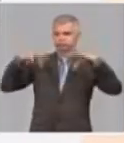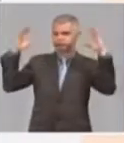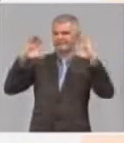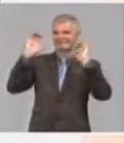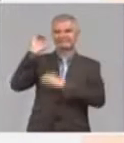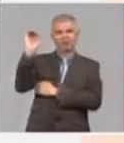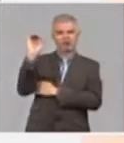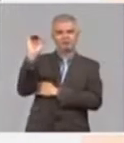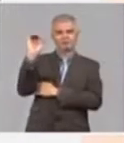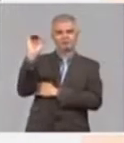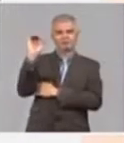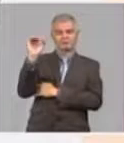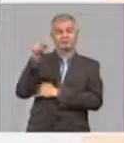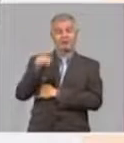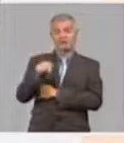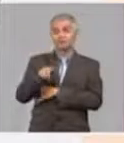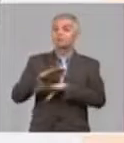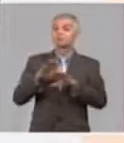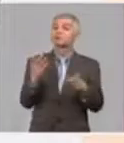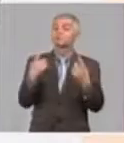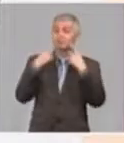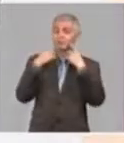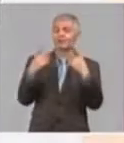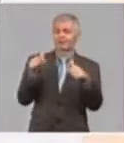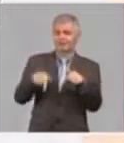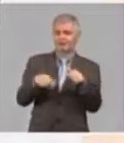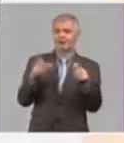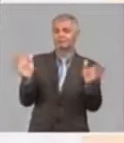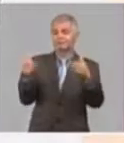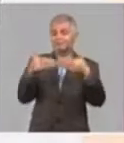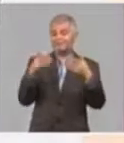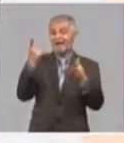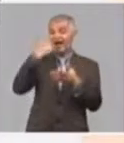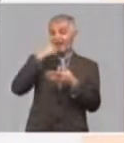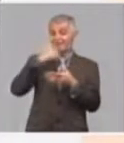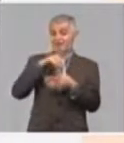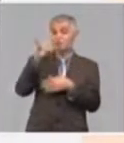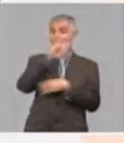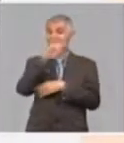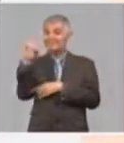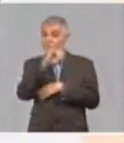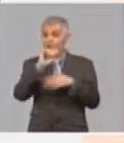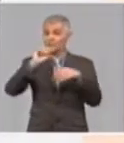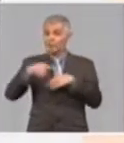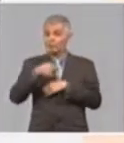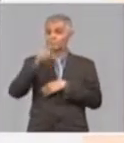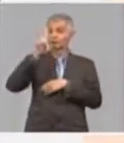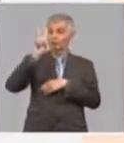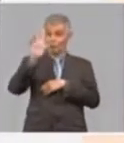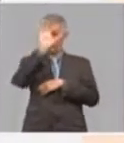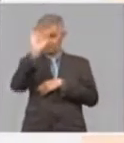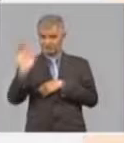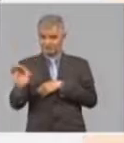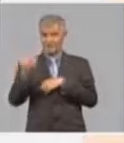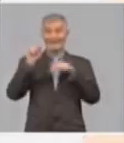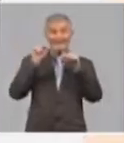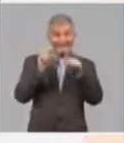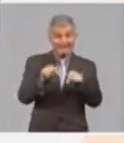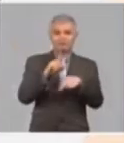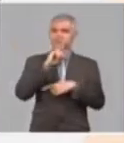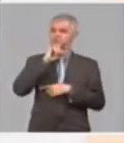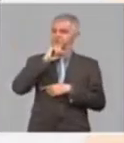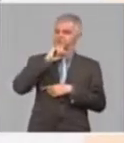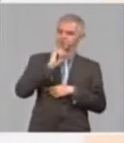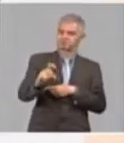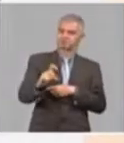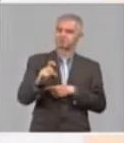significativo. Al cierre de abril, en los que vamos, el 99,2% presenta sequía. Es un reto para los agricultores. Es un reto para